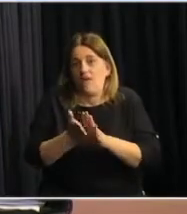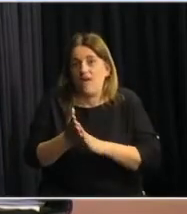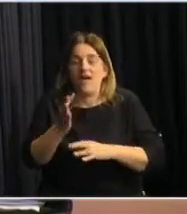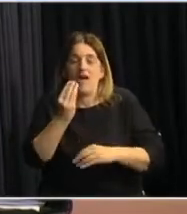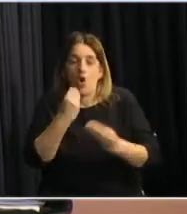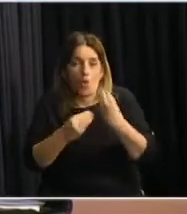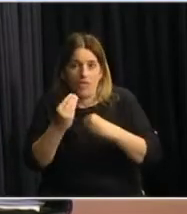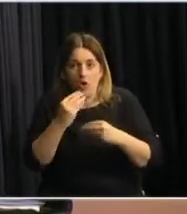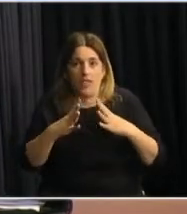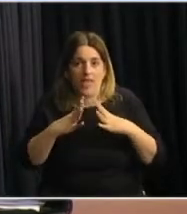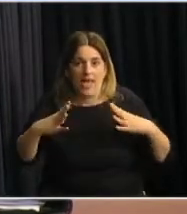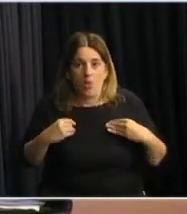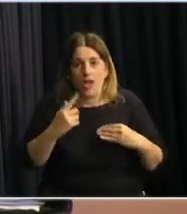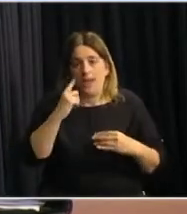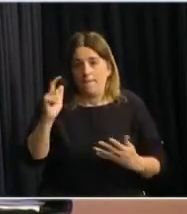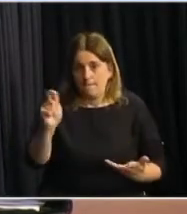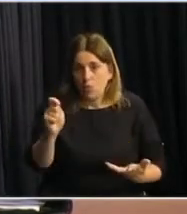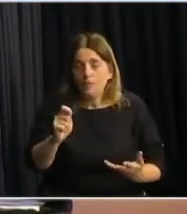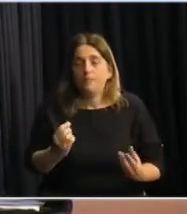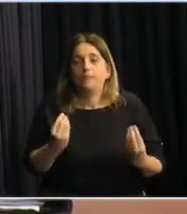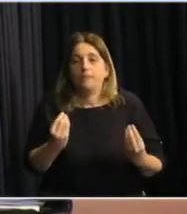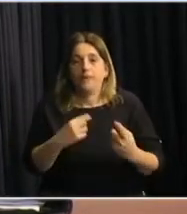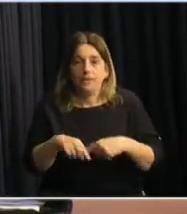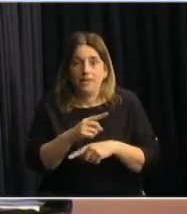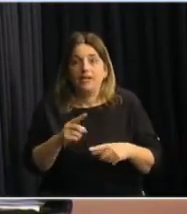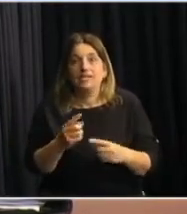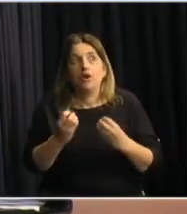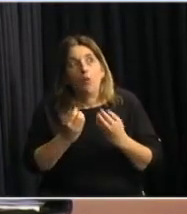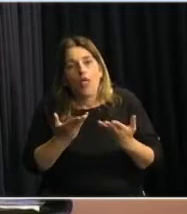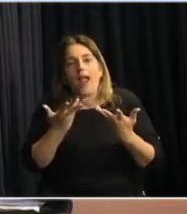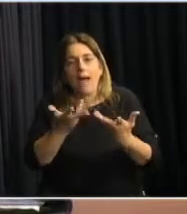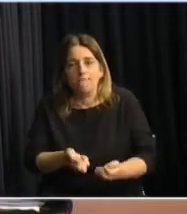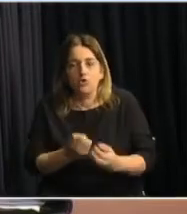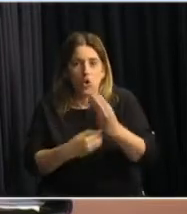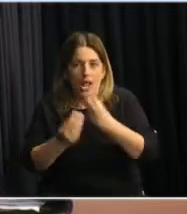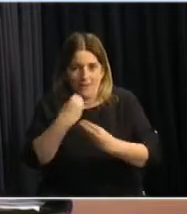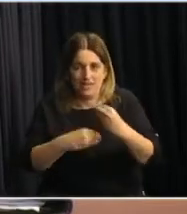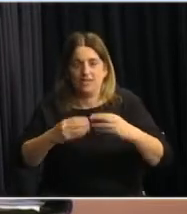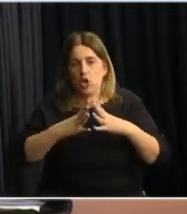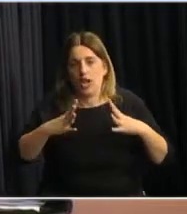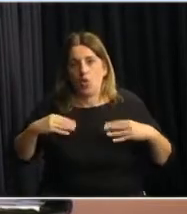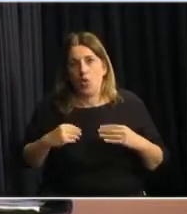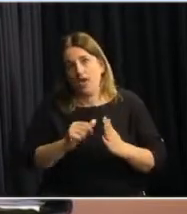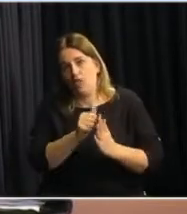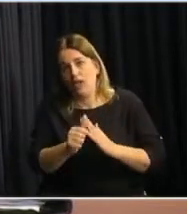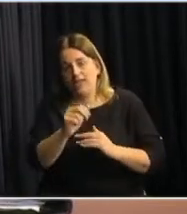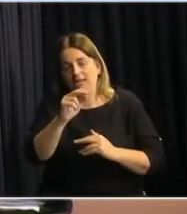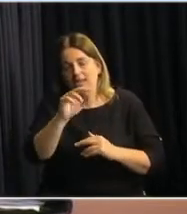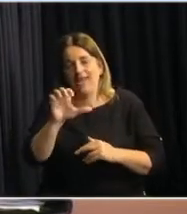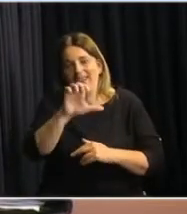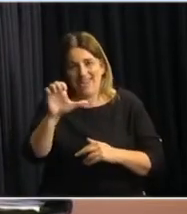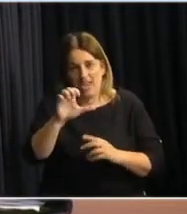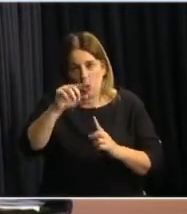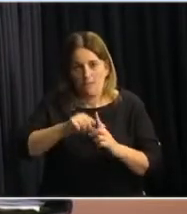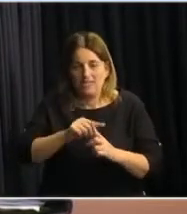escolares en nuestras escuelas públicas para ser beneficiarios de alimentación escolar durante enero y febrero.